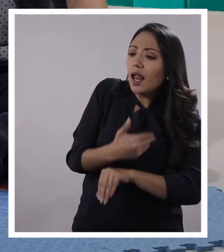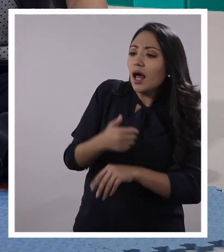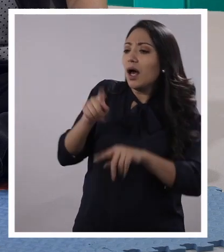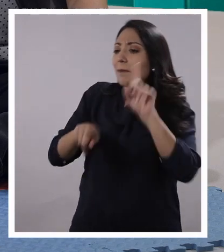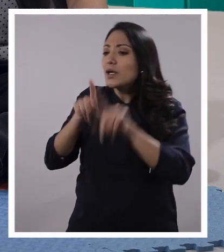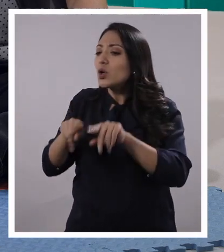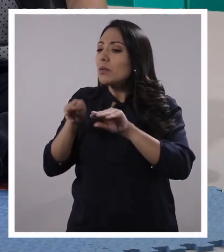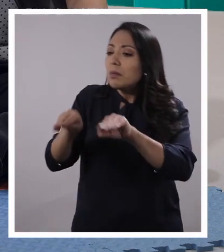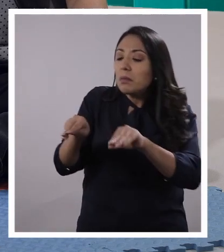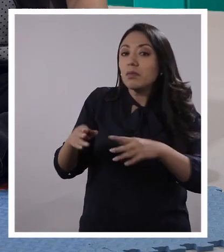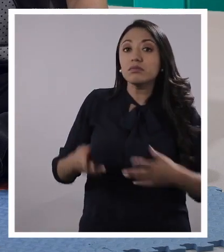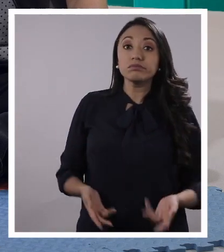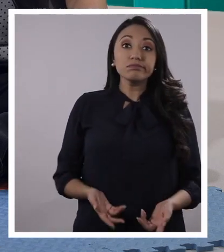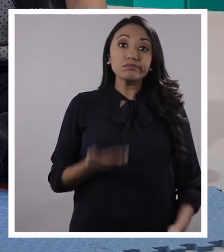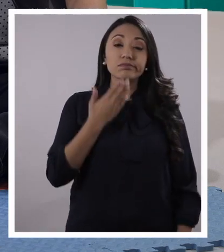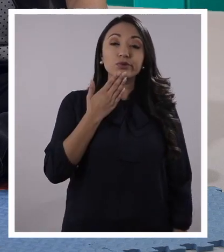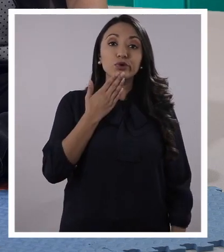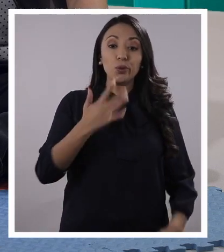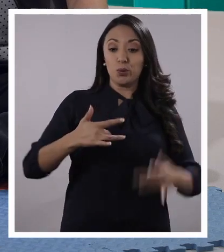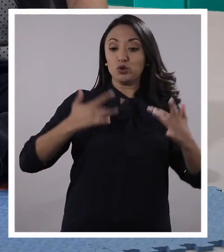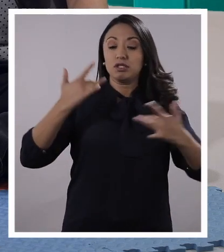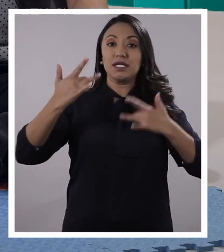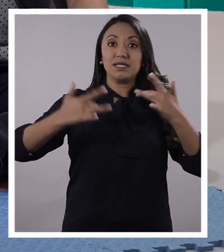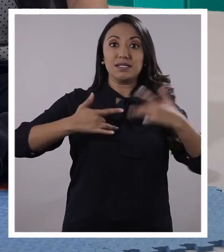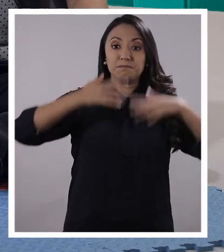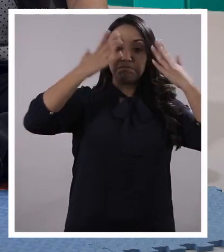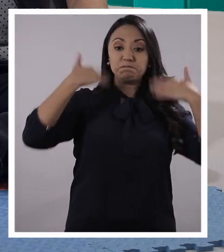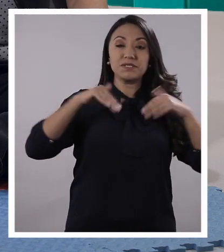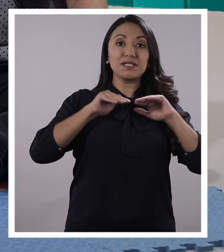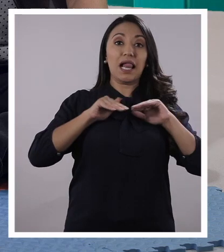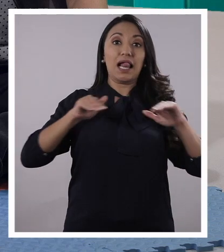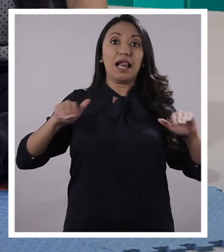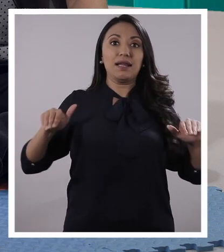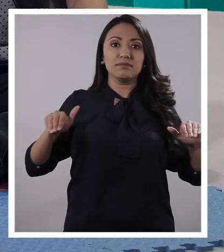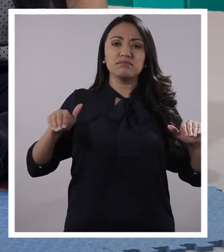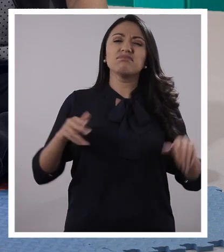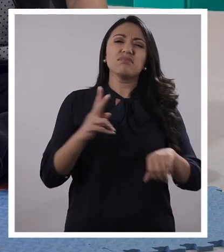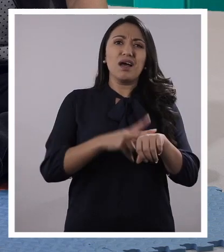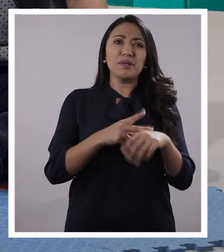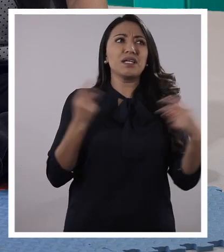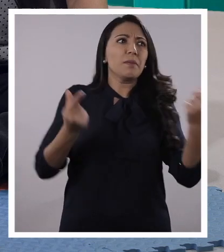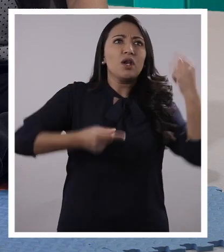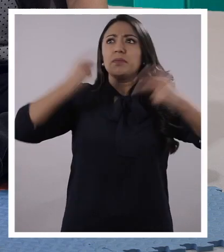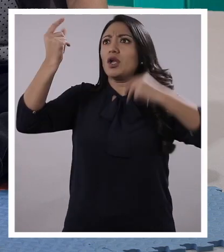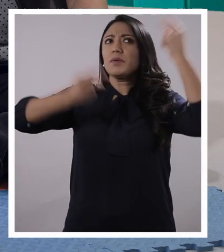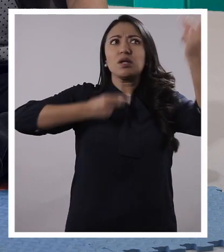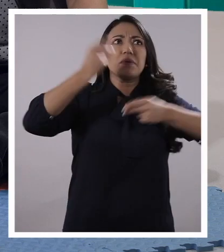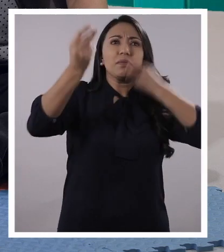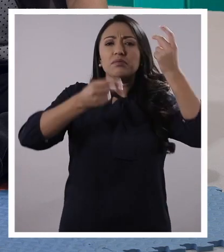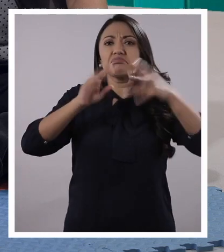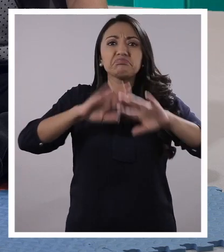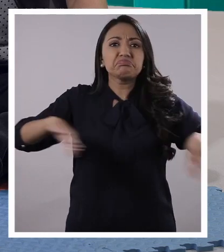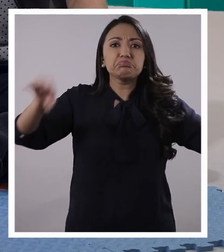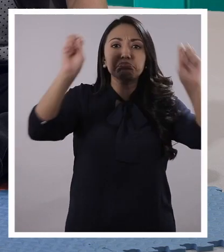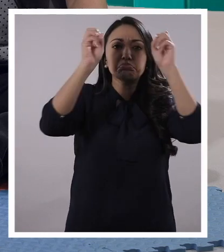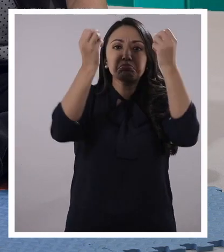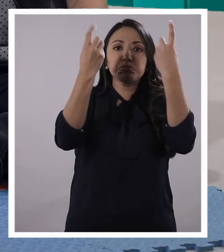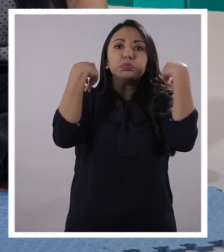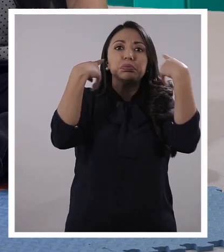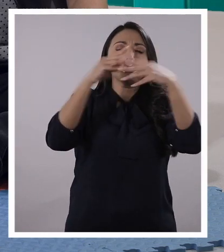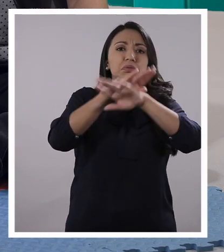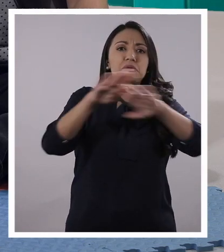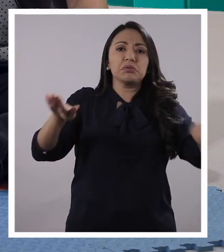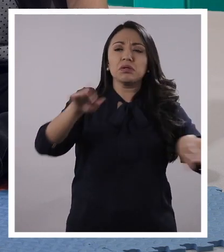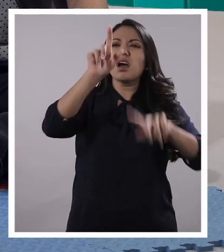a sus familiares. Es una forma de mantenernos en equilibrio. A veces estamos tan acelerados que no nos damos cuenta de las cosas